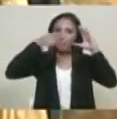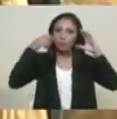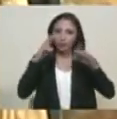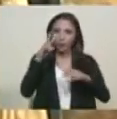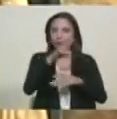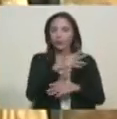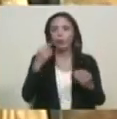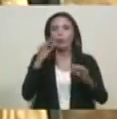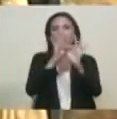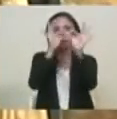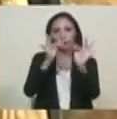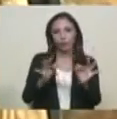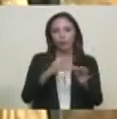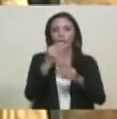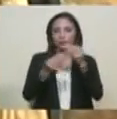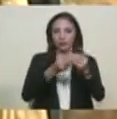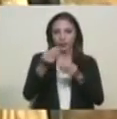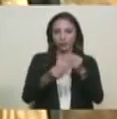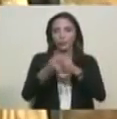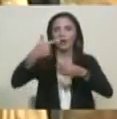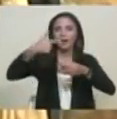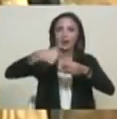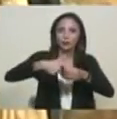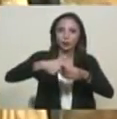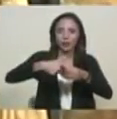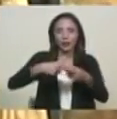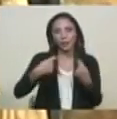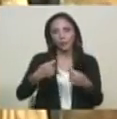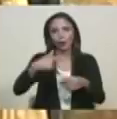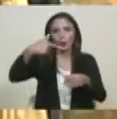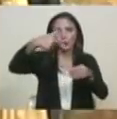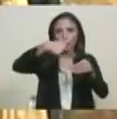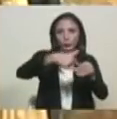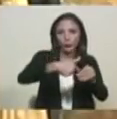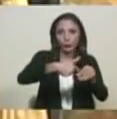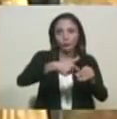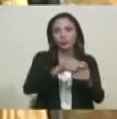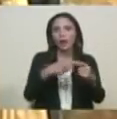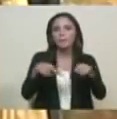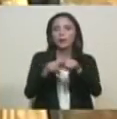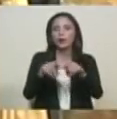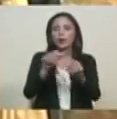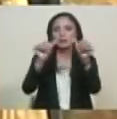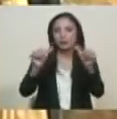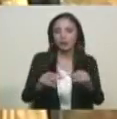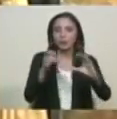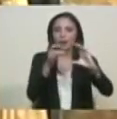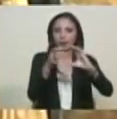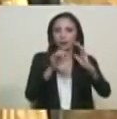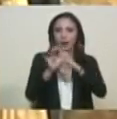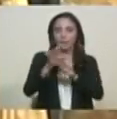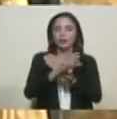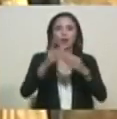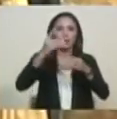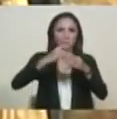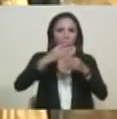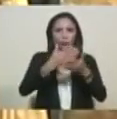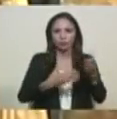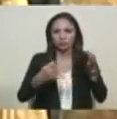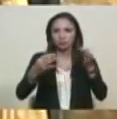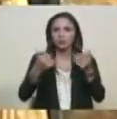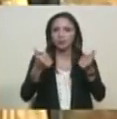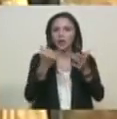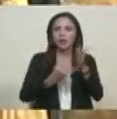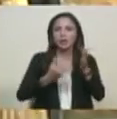estamos estableciendo. En ese sentido, dado que he avanzado muy bien el censo del transporte,